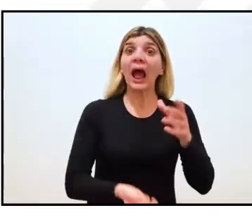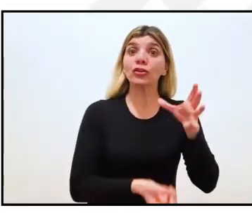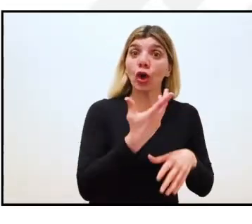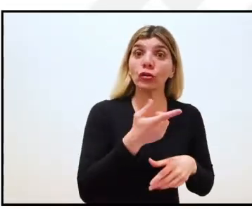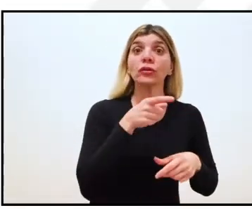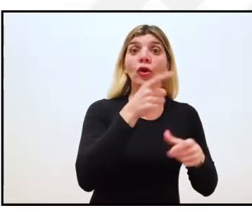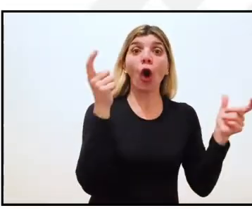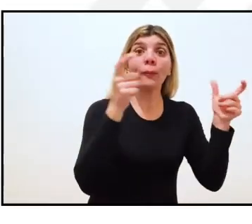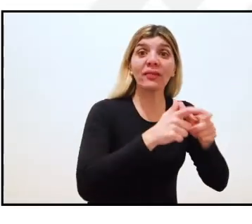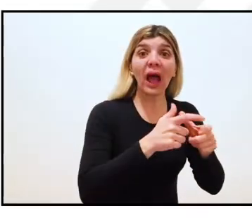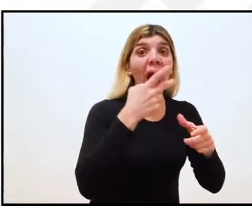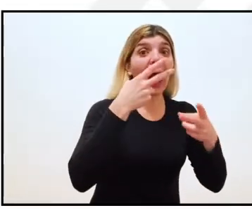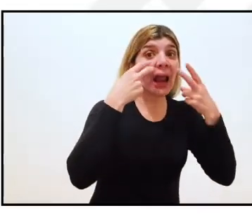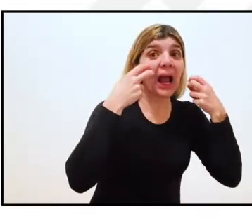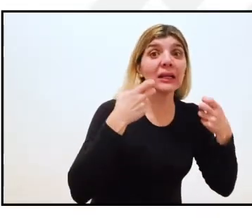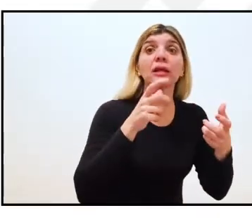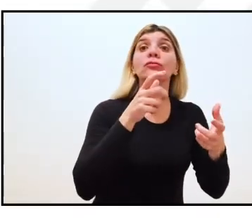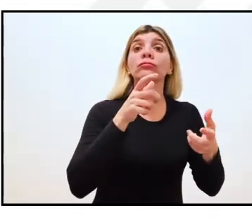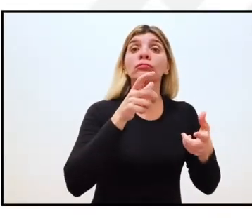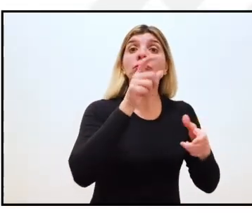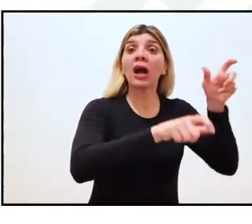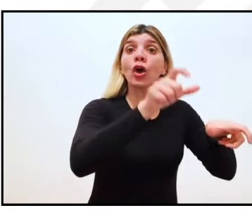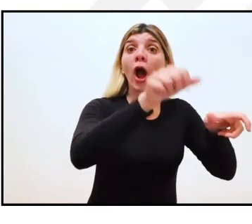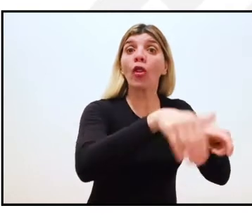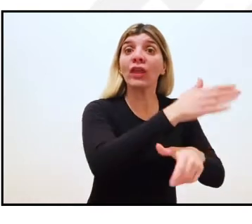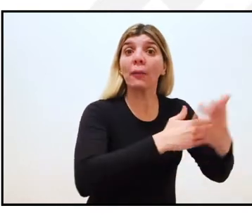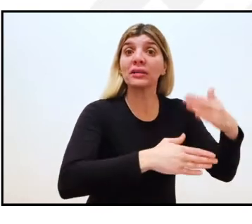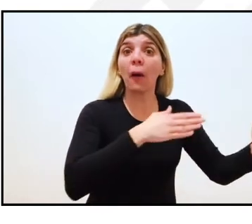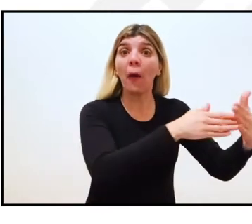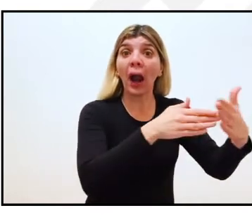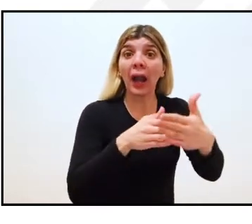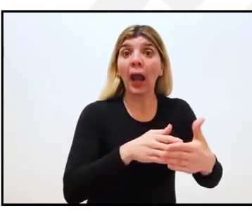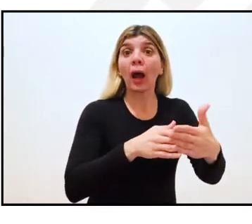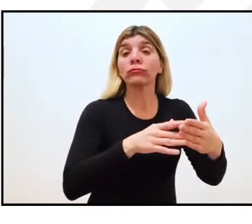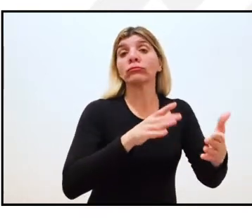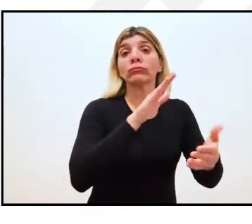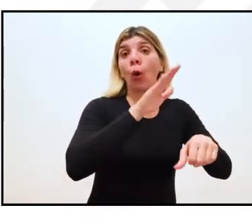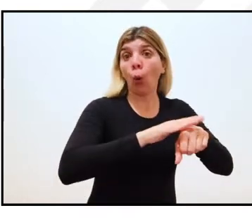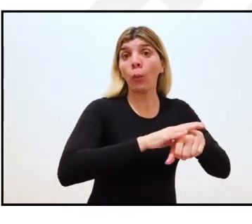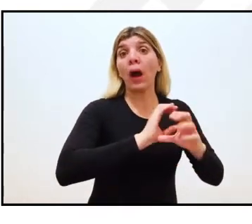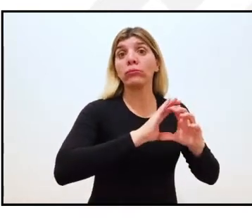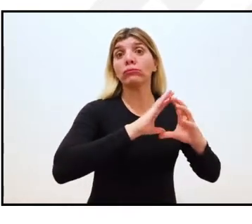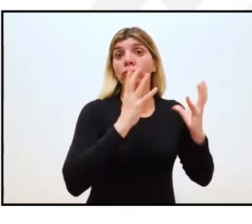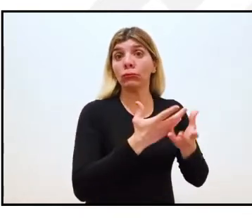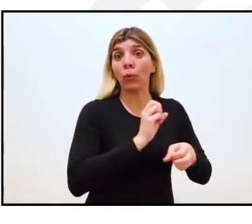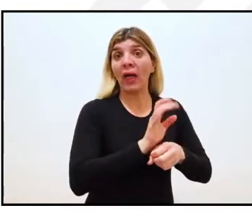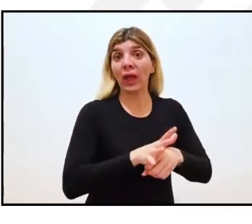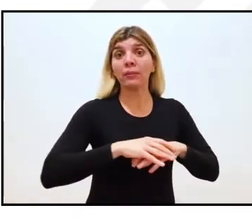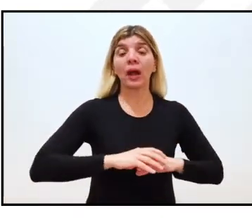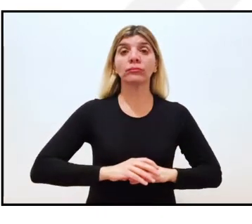Creación del Comité de Análisis sobre el Impacto de la Pandemia COVID-19 en la población con discapacidad.